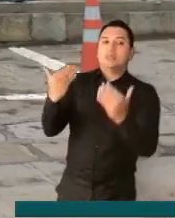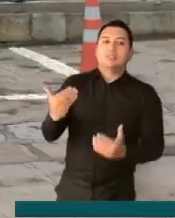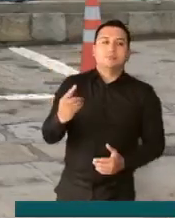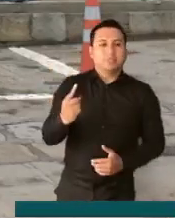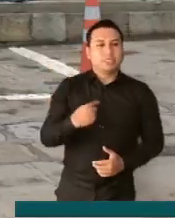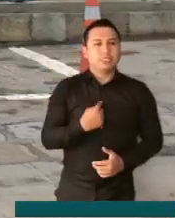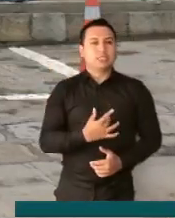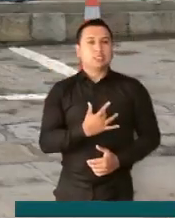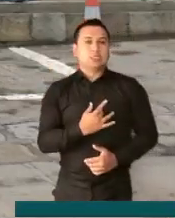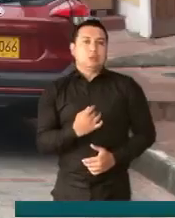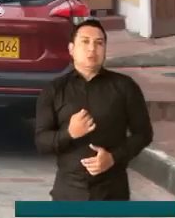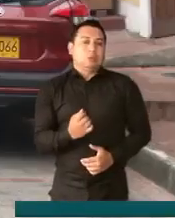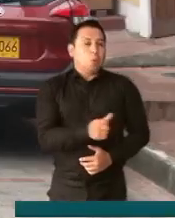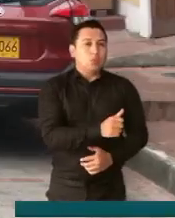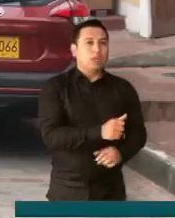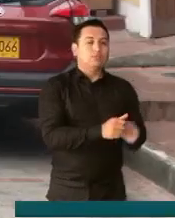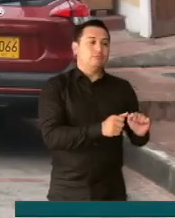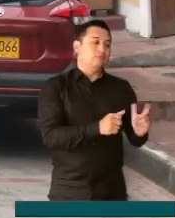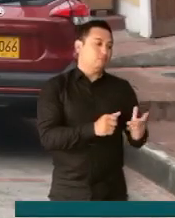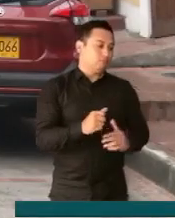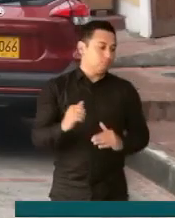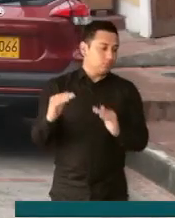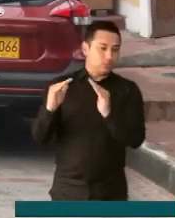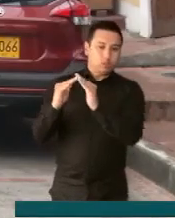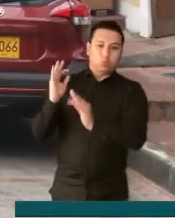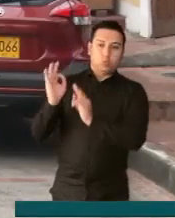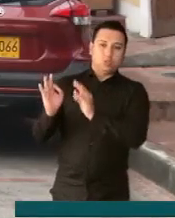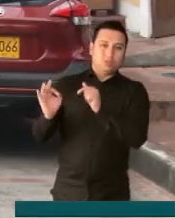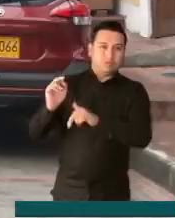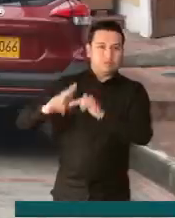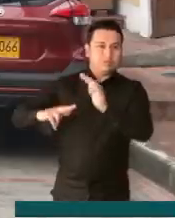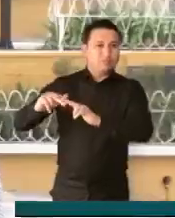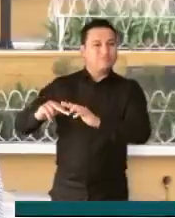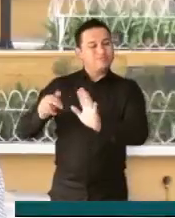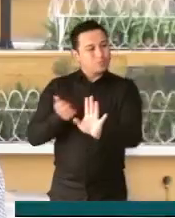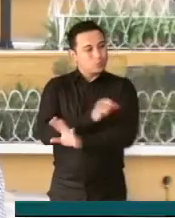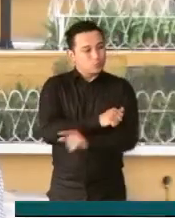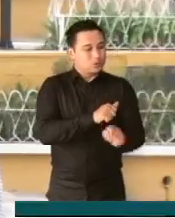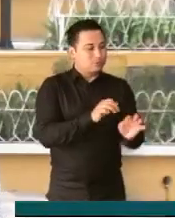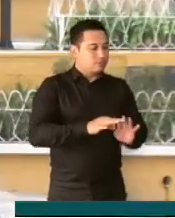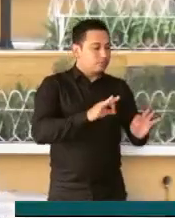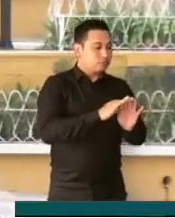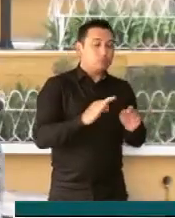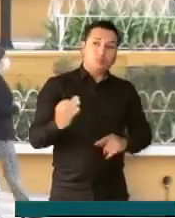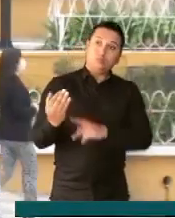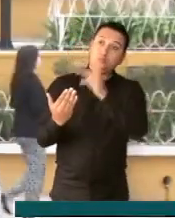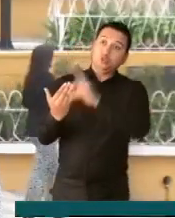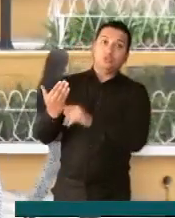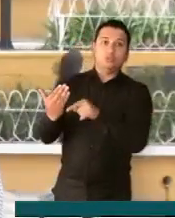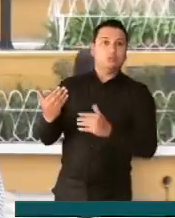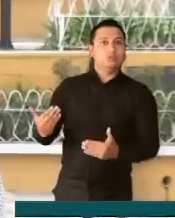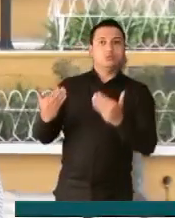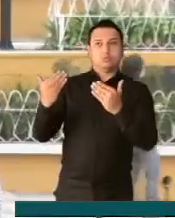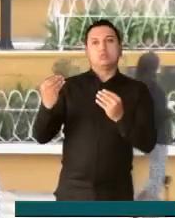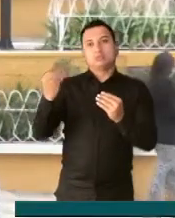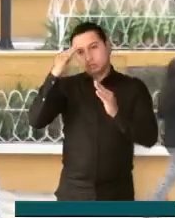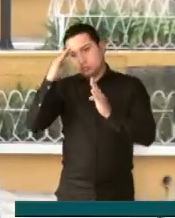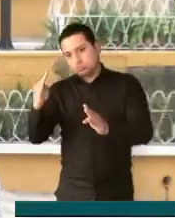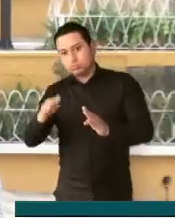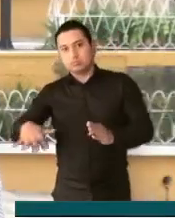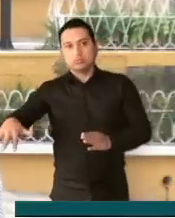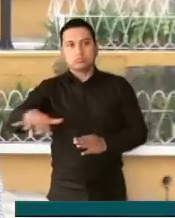habría unas cosas más importantes en el municipio que la construcción de la Casa de Justicia. Creo que es uno de los proyectos más ambiciosos que hay